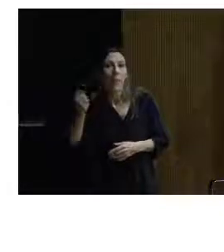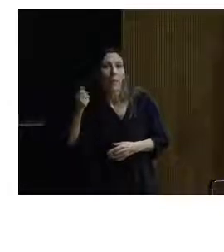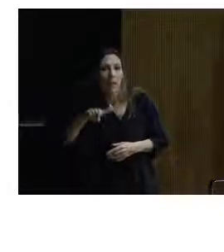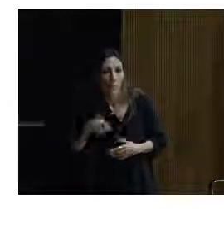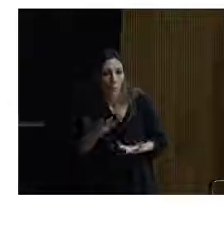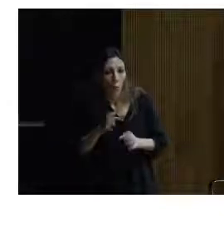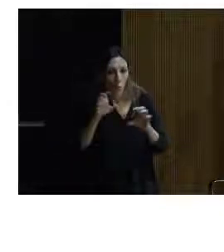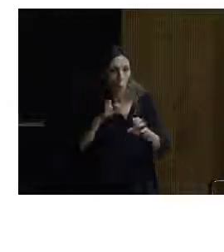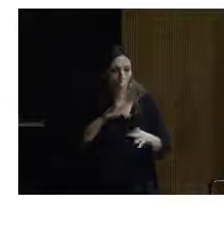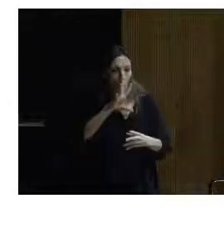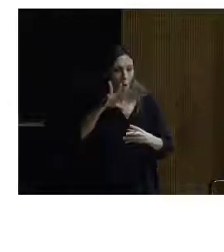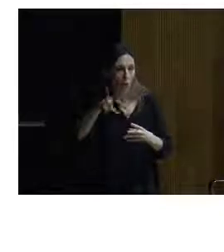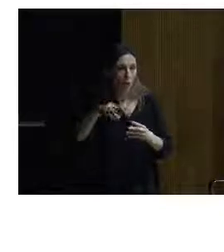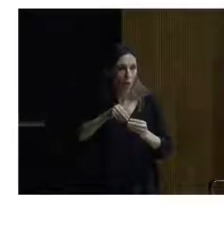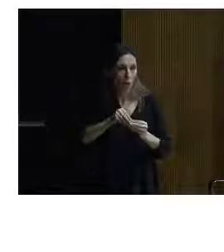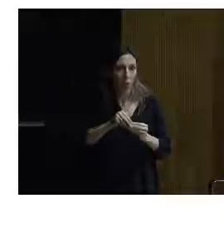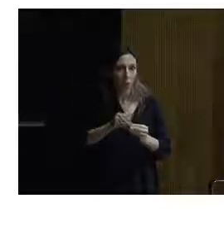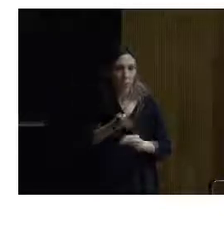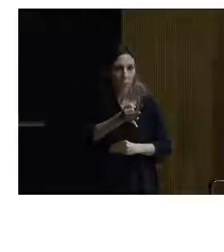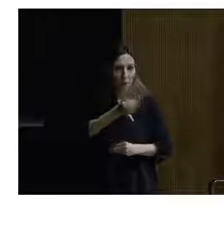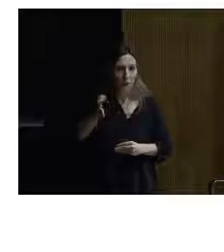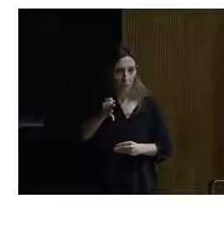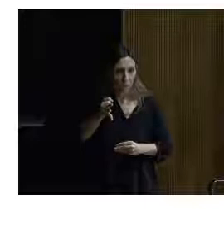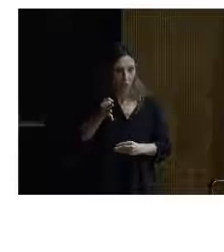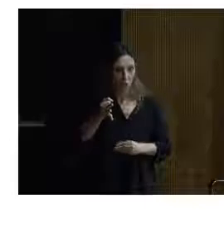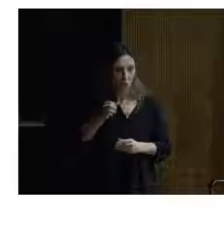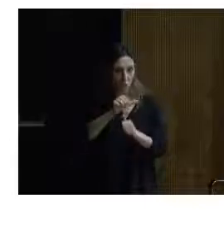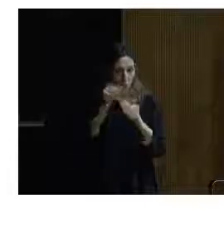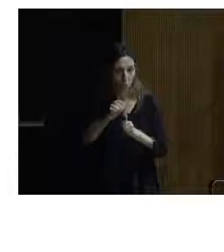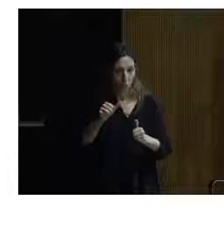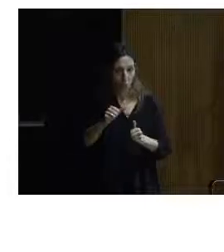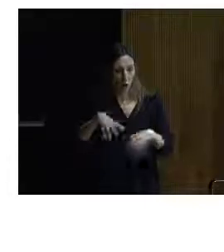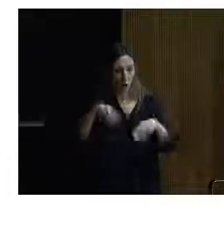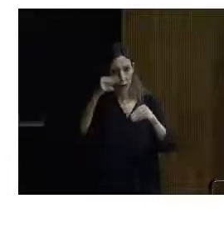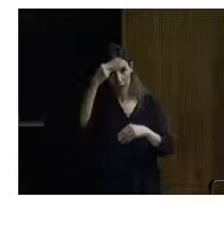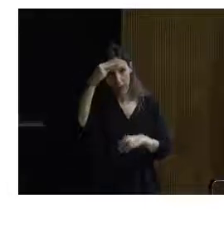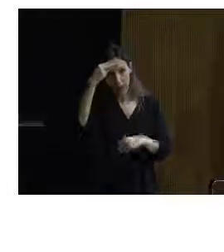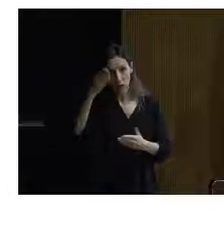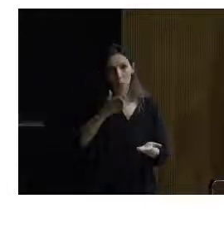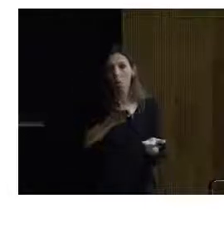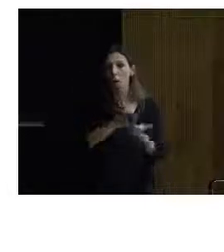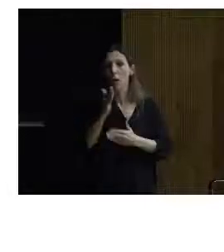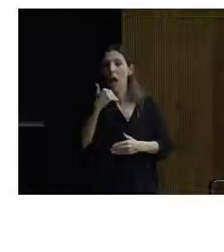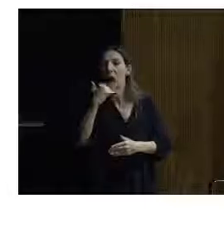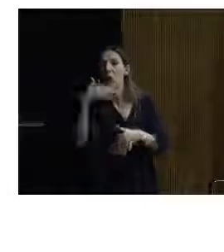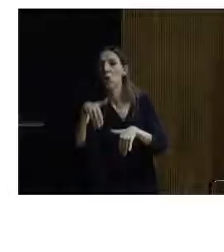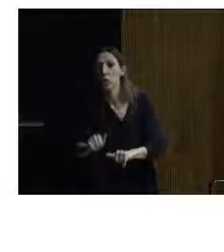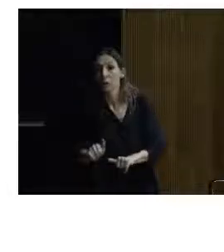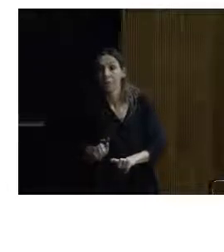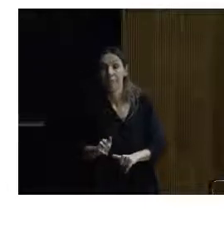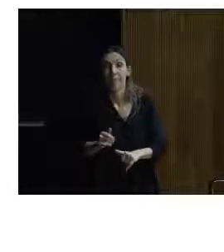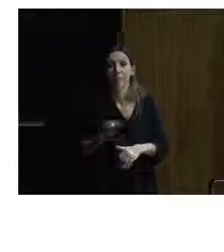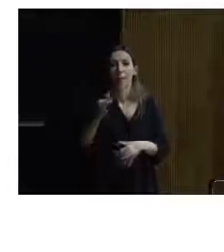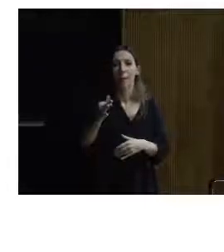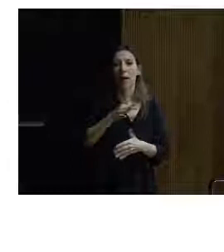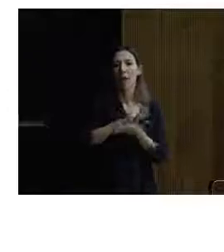perfectamente a la geometría del castillo. No interrumpe para nada. Y además tiene unas dimensiones generosas. Porque estamos ante la puerta de un